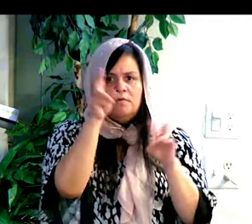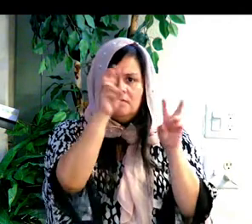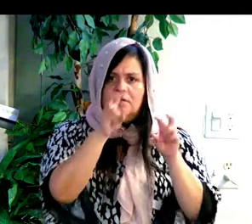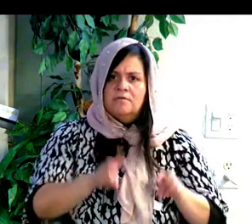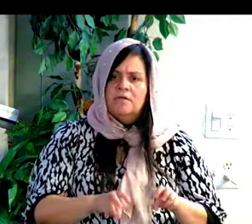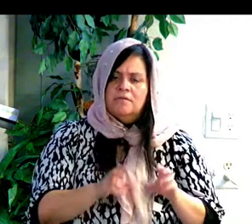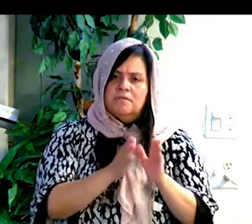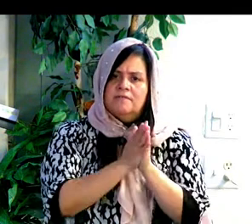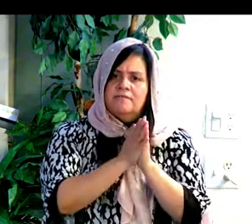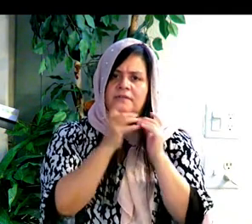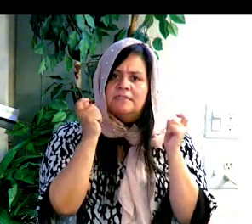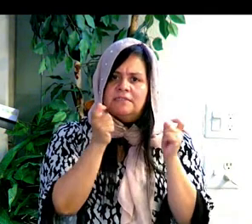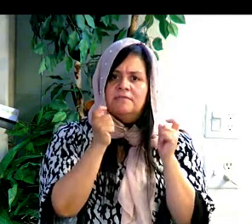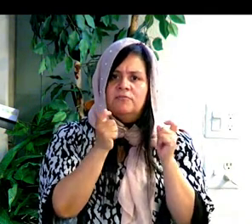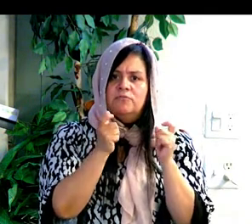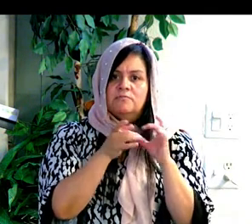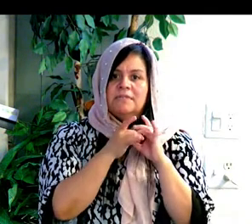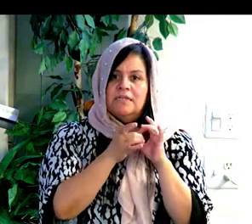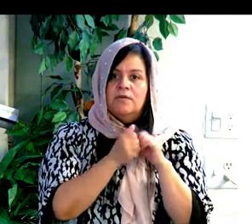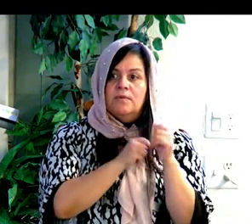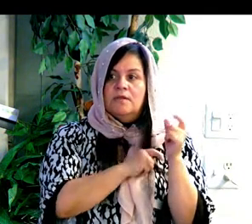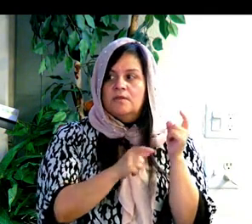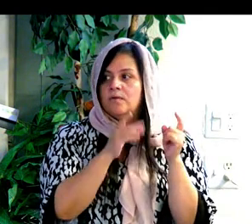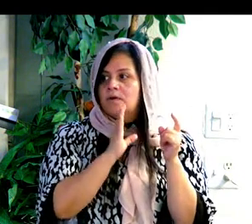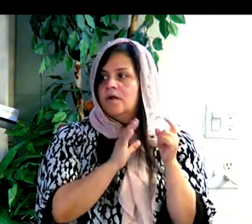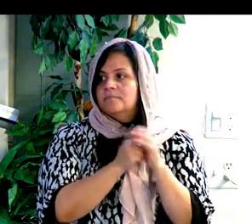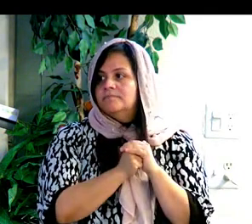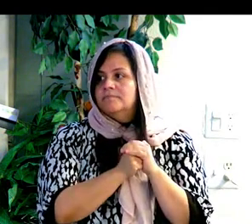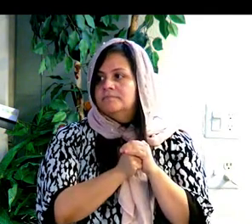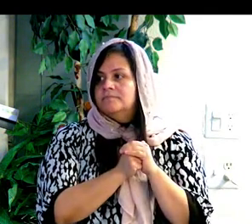nosotros vemos los festivales de nuestro Señor,